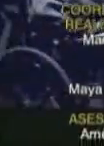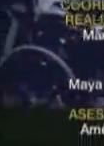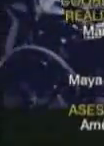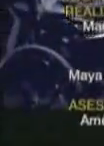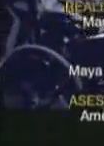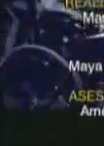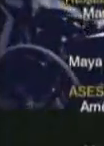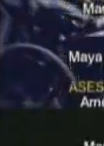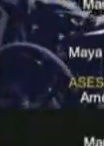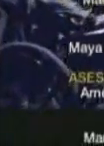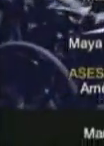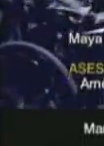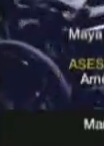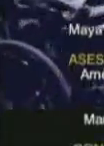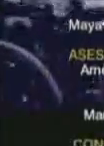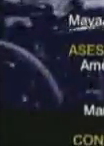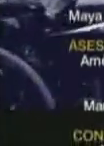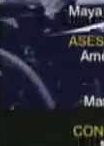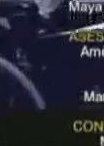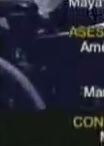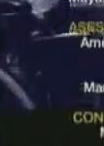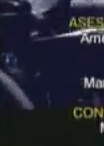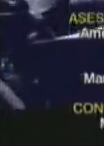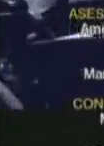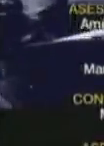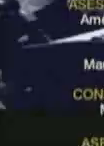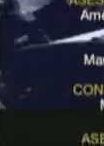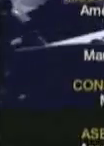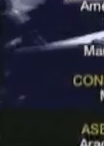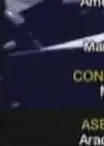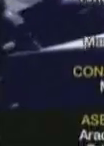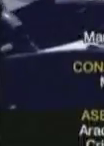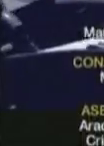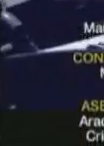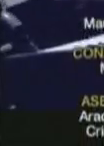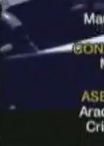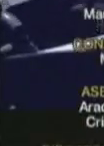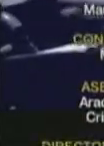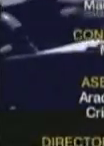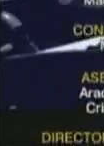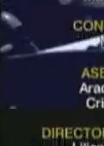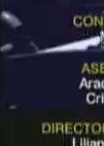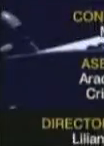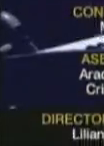No todos los cuerpos florecen igual.